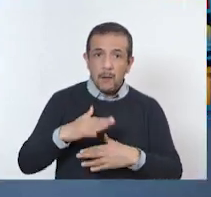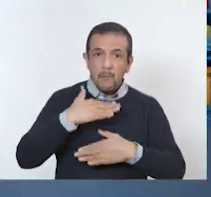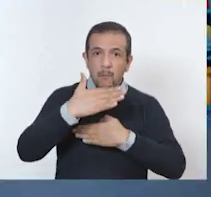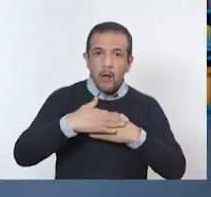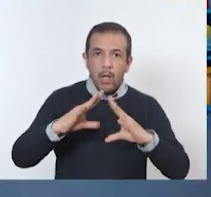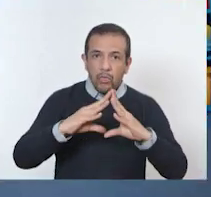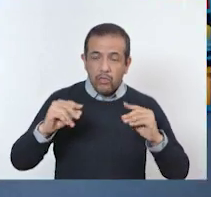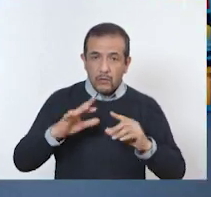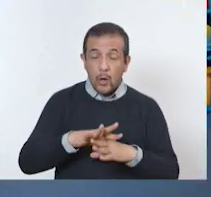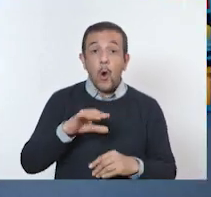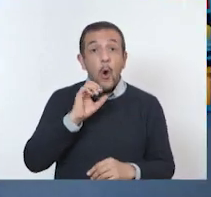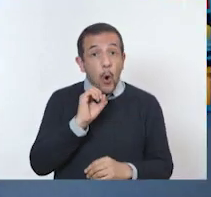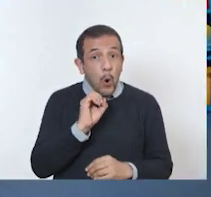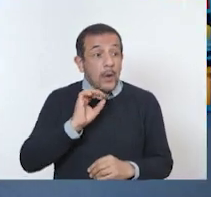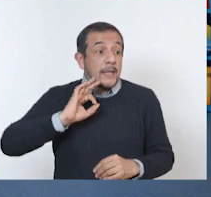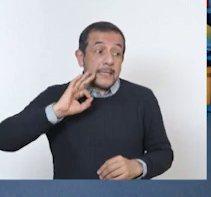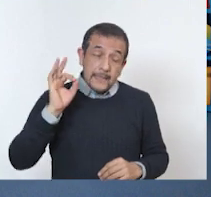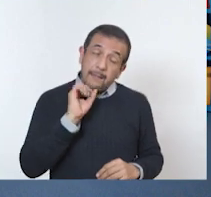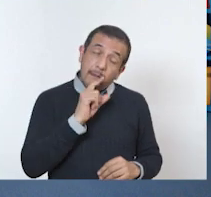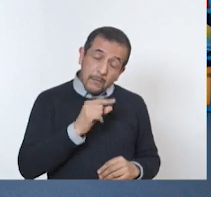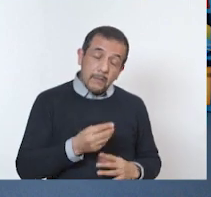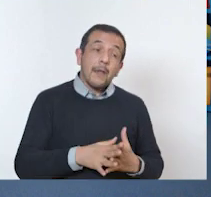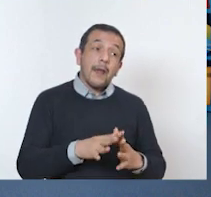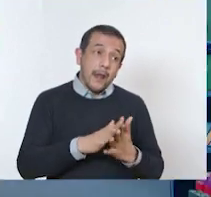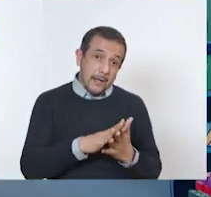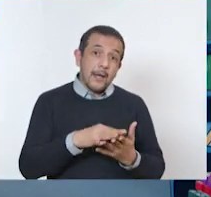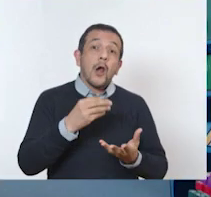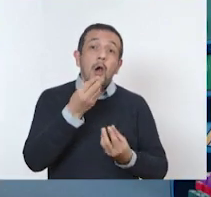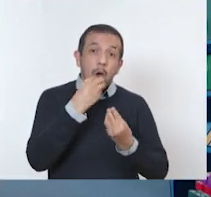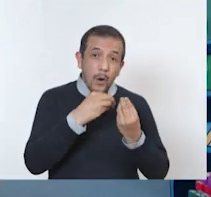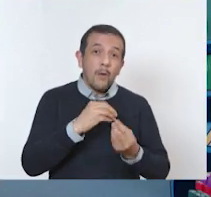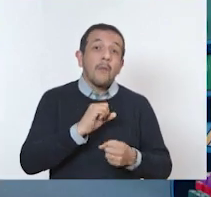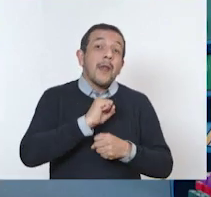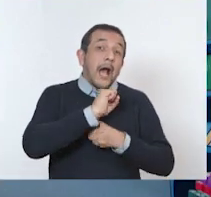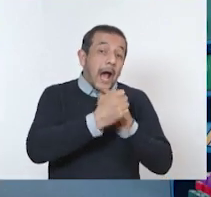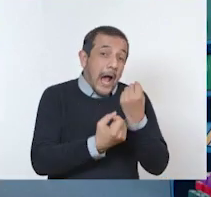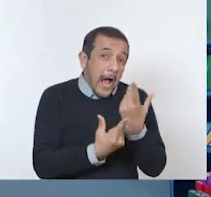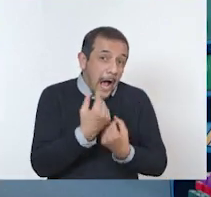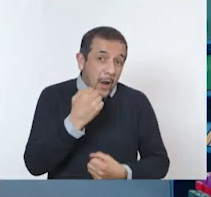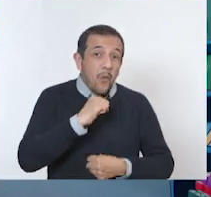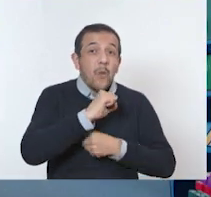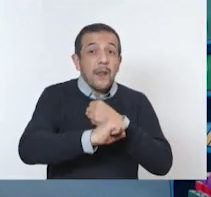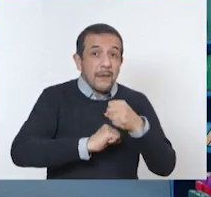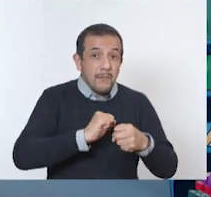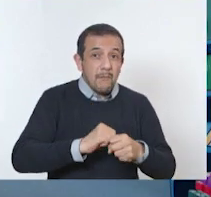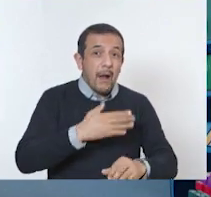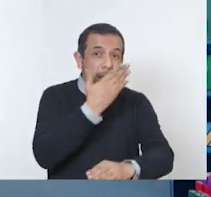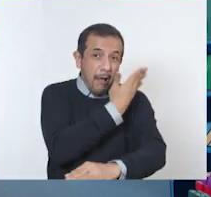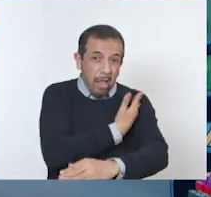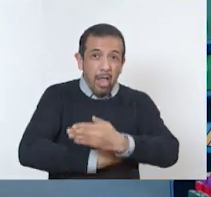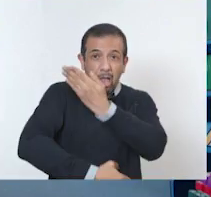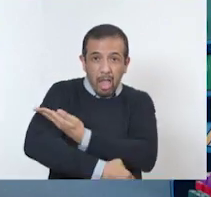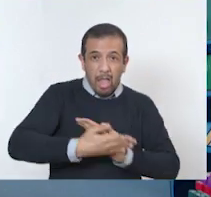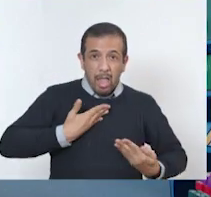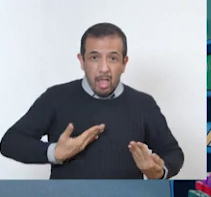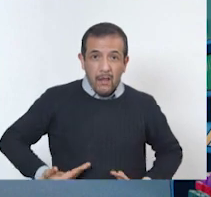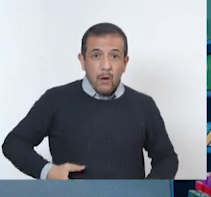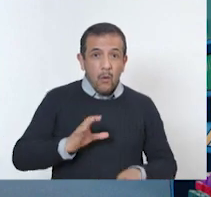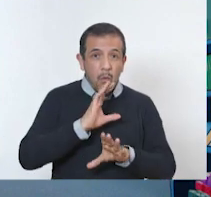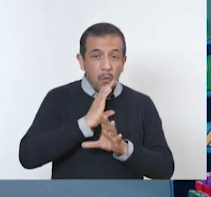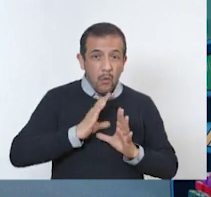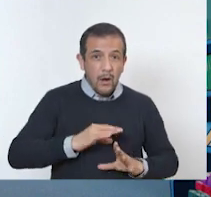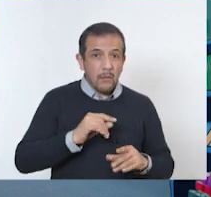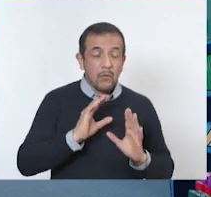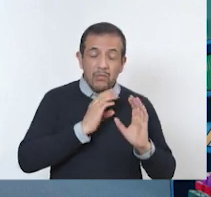hechos con partes de su cuerpo. Recuerden, los animales exóticos o salvajes no son mascotas.